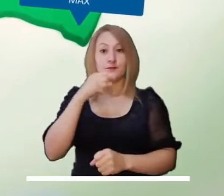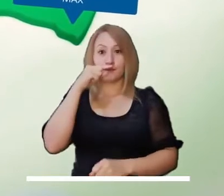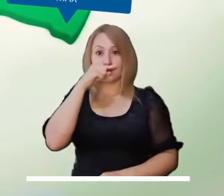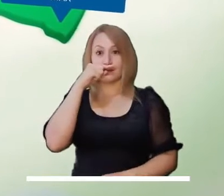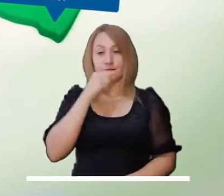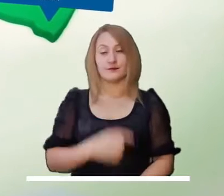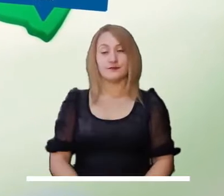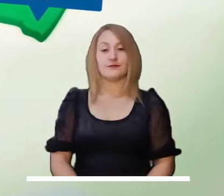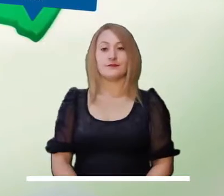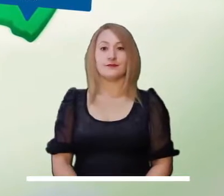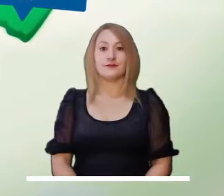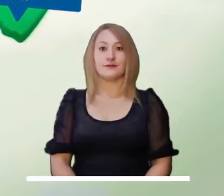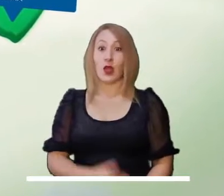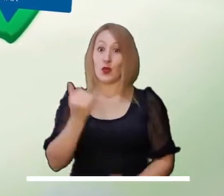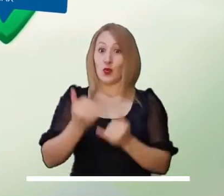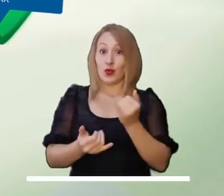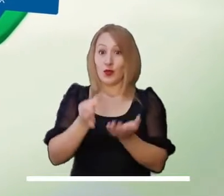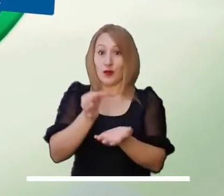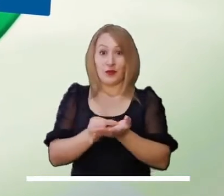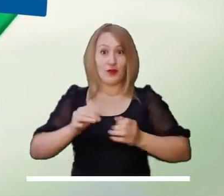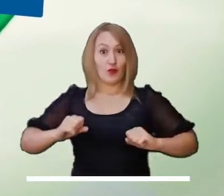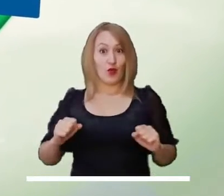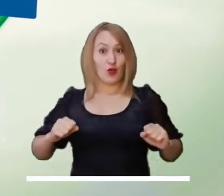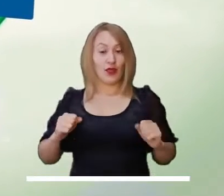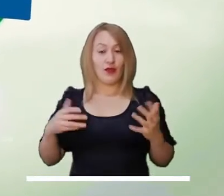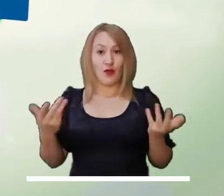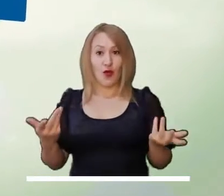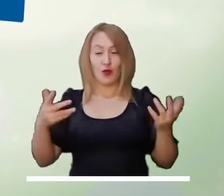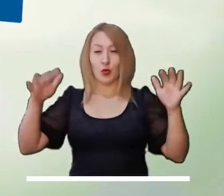Putumayo, Guaviare, Baupés, Guainía y Amazonas.